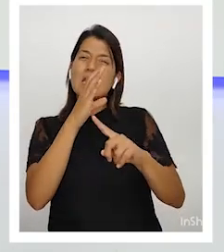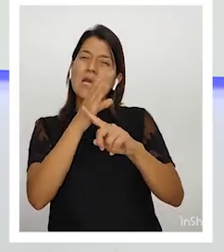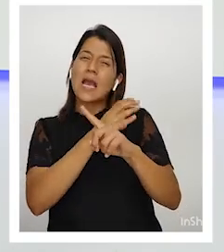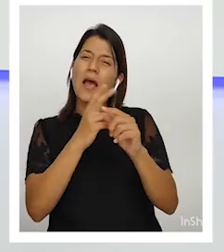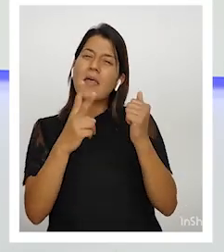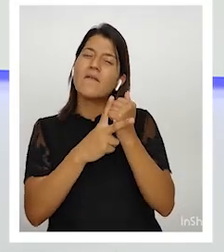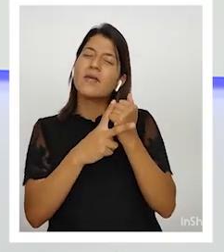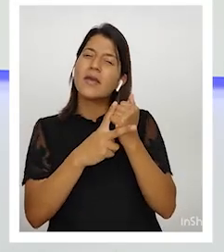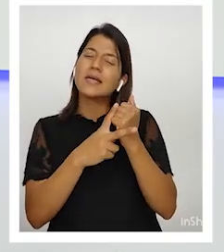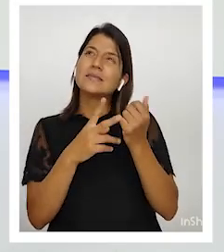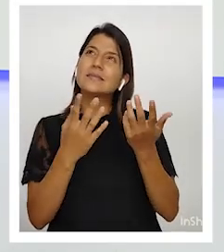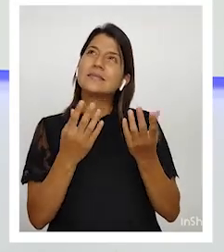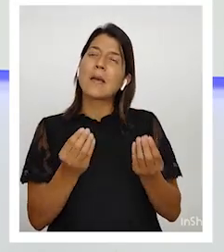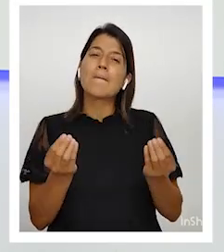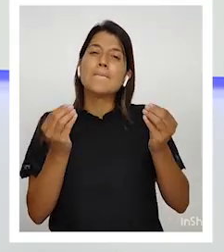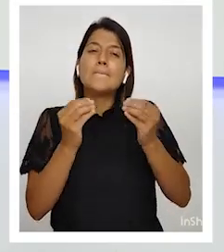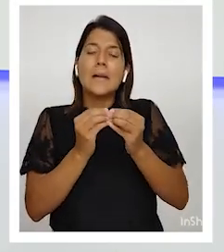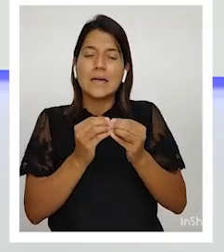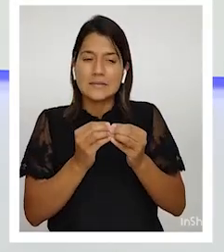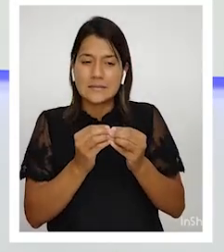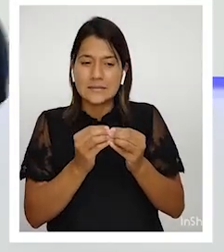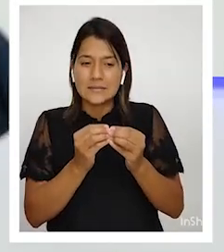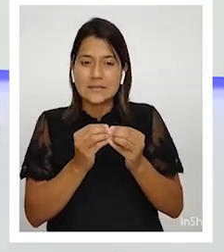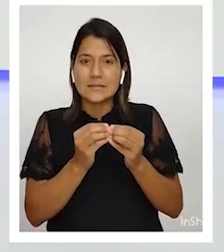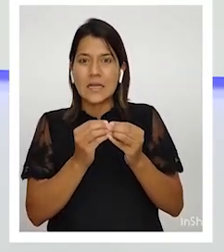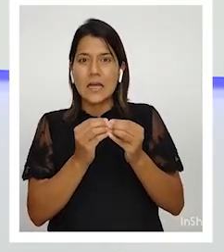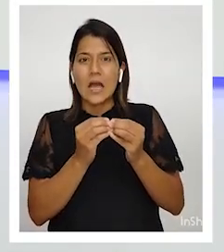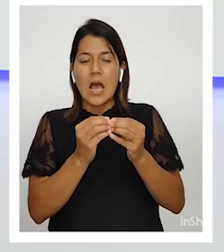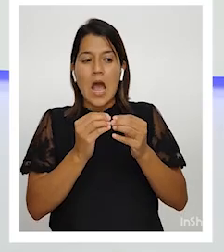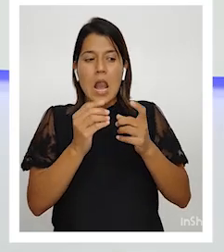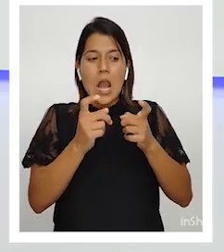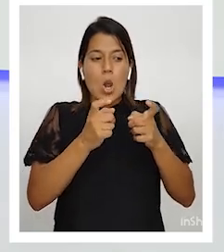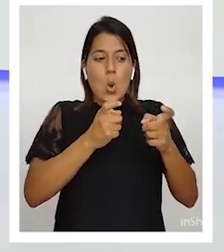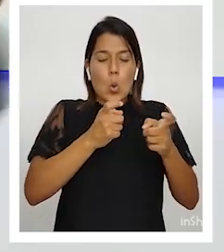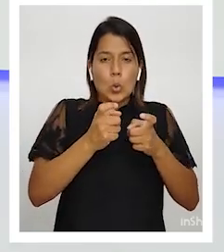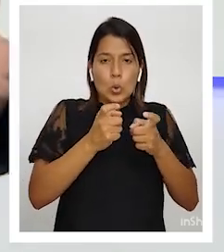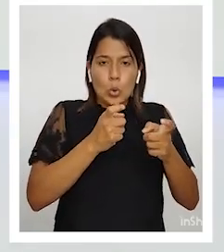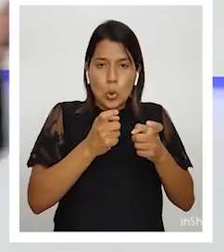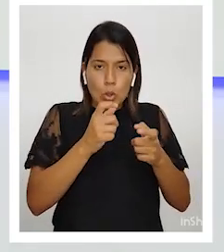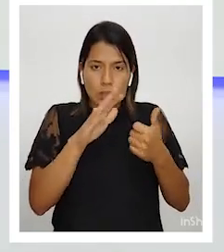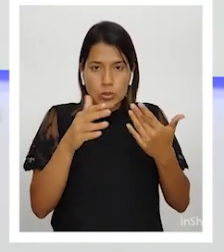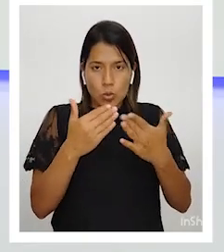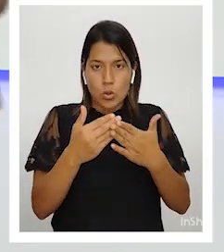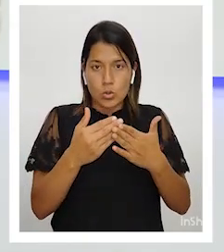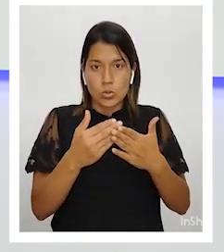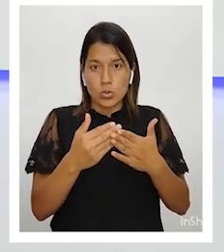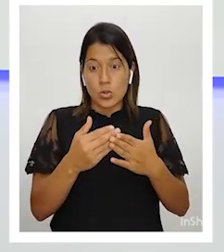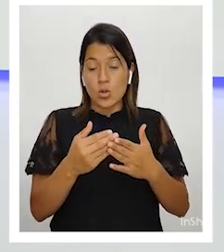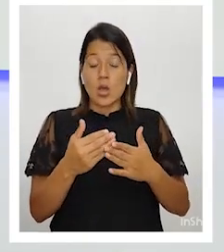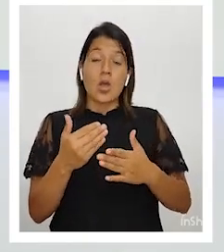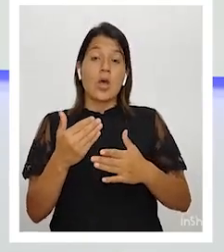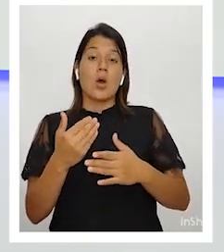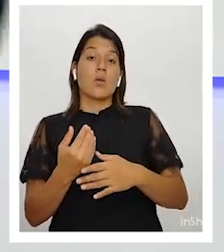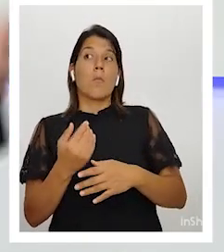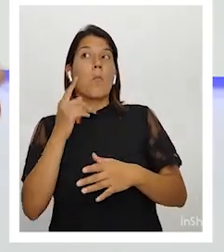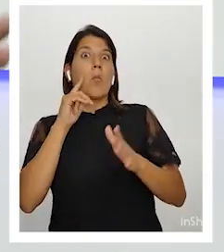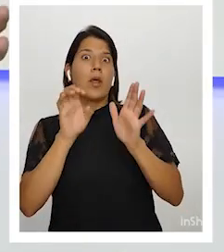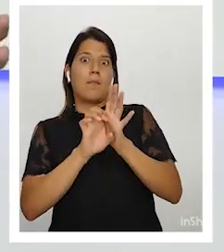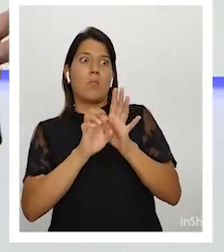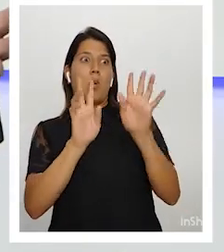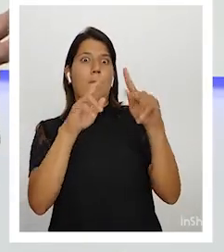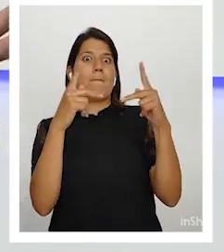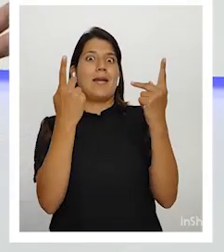vuelve más, se acerca más a la franquicia? ¿Tengo un partido político que es una franquicia